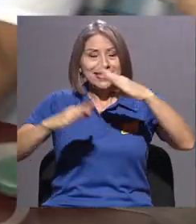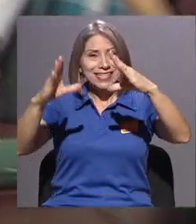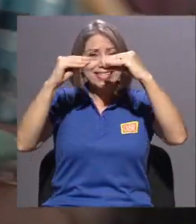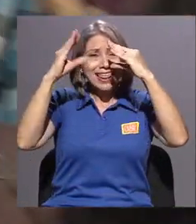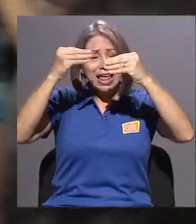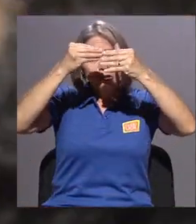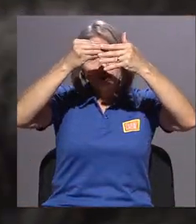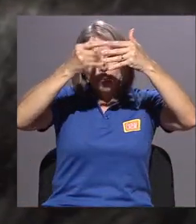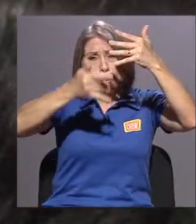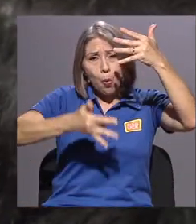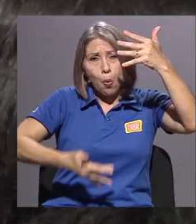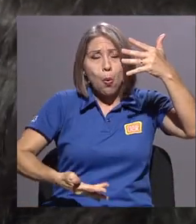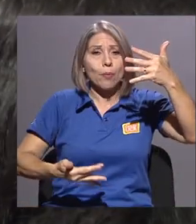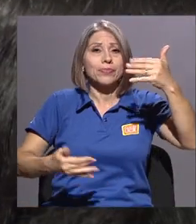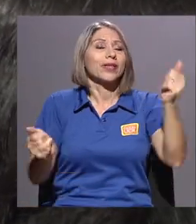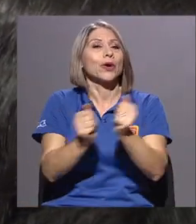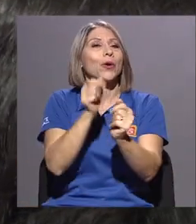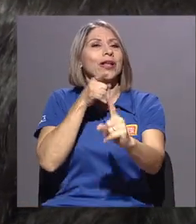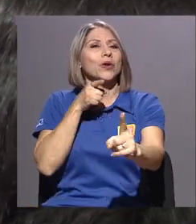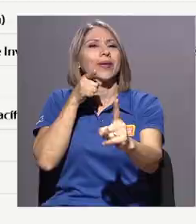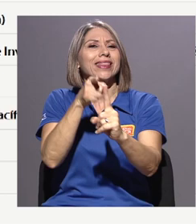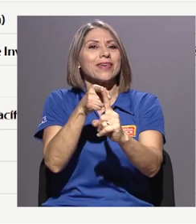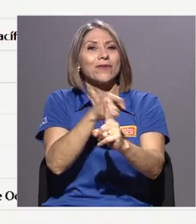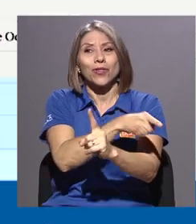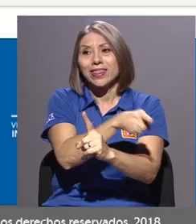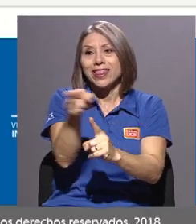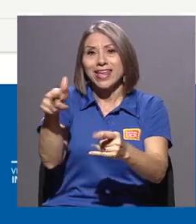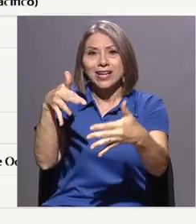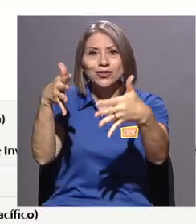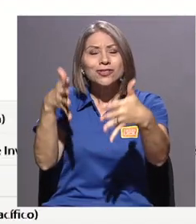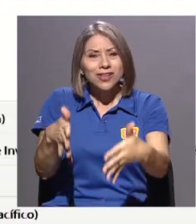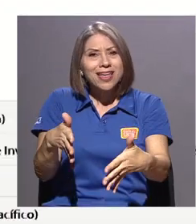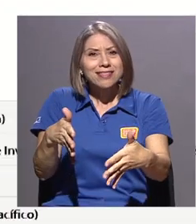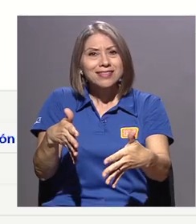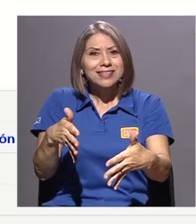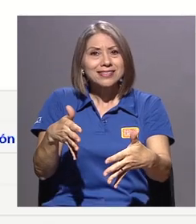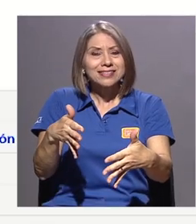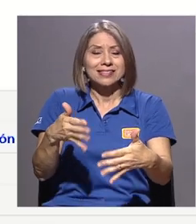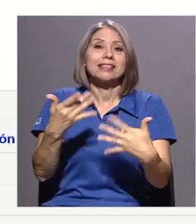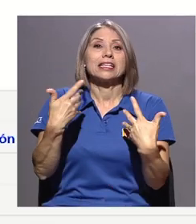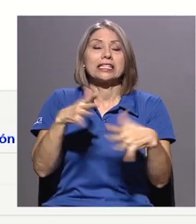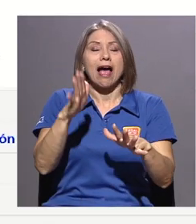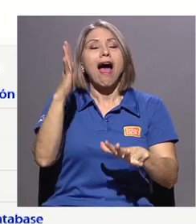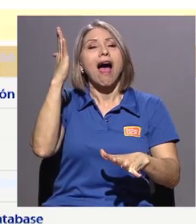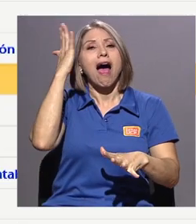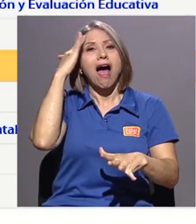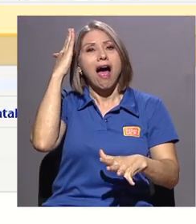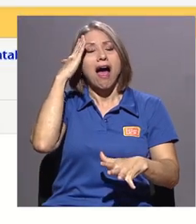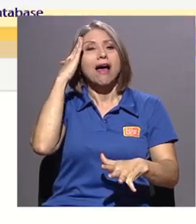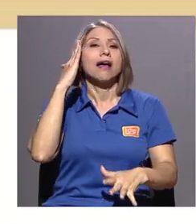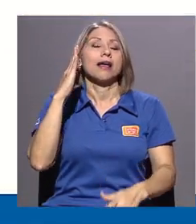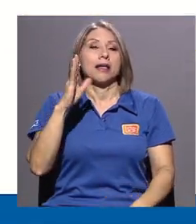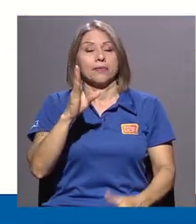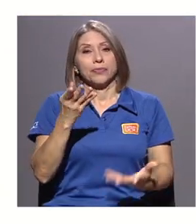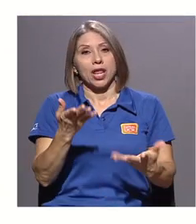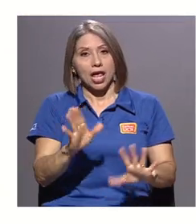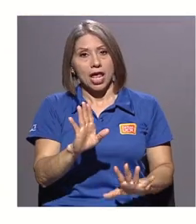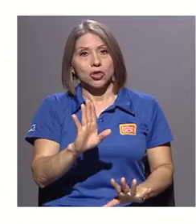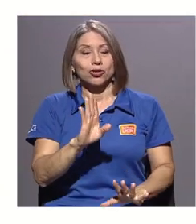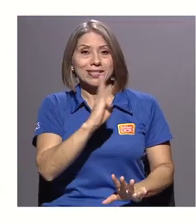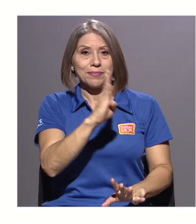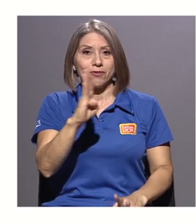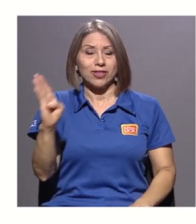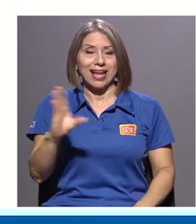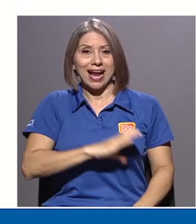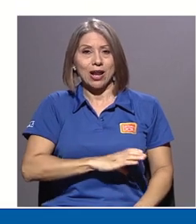gigantescas. Con el objetivo de orientar a la población estudiantil de primer ingreso, la Biblioteca Carlos Monge Alfaro creó